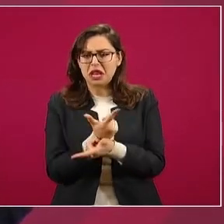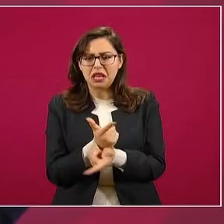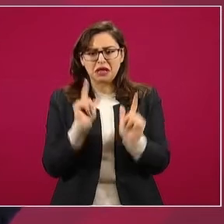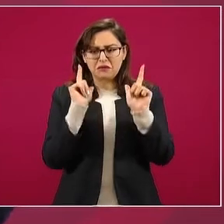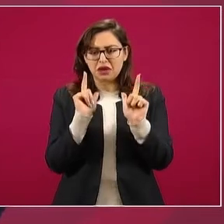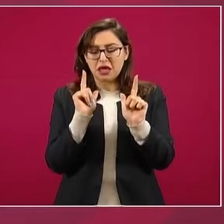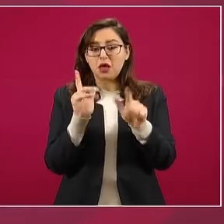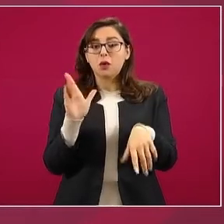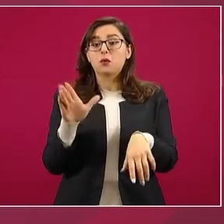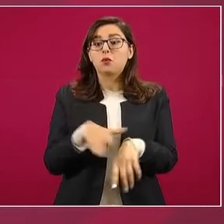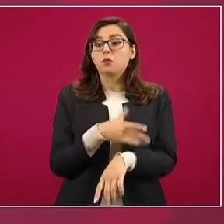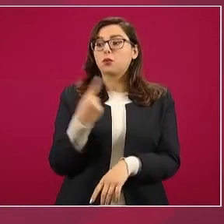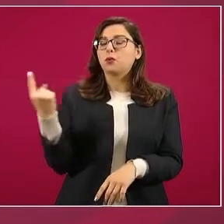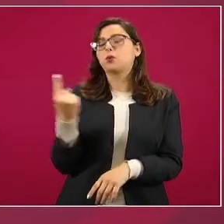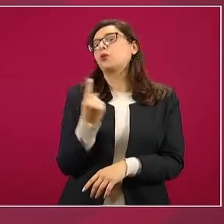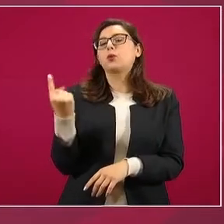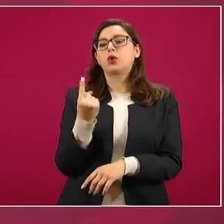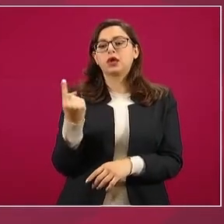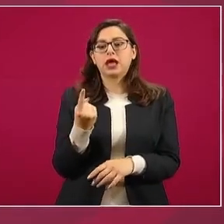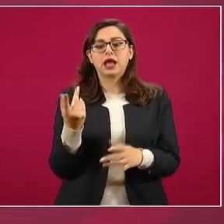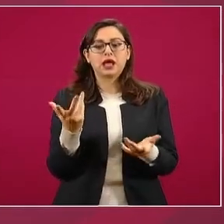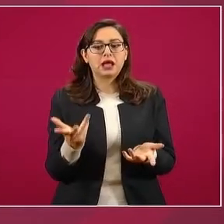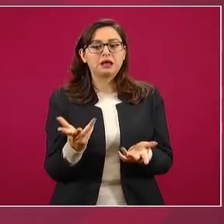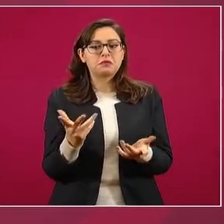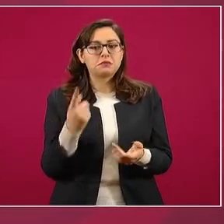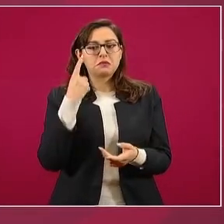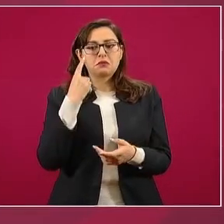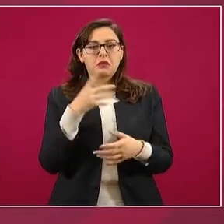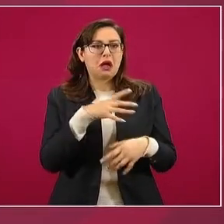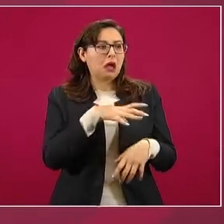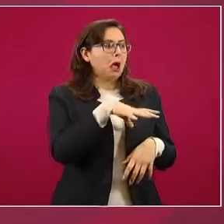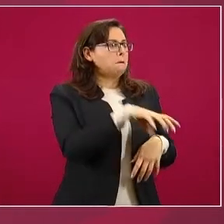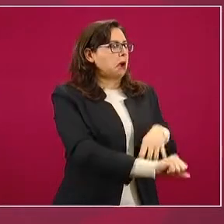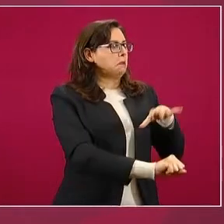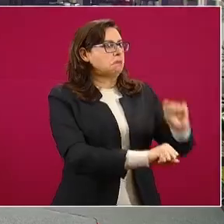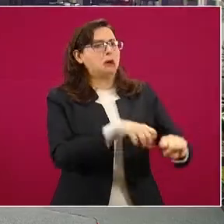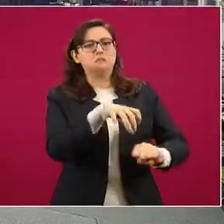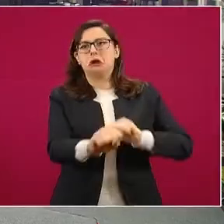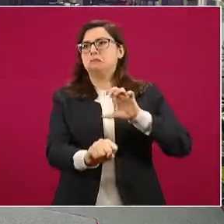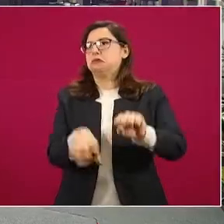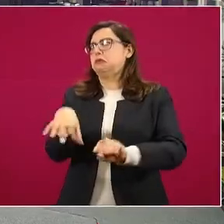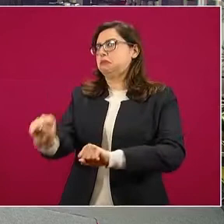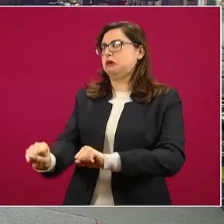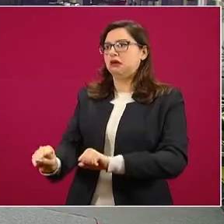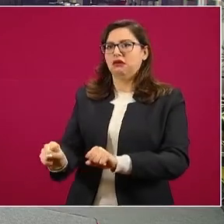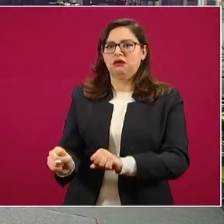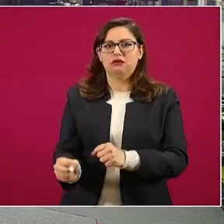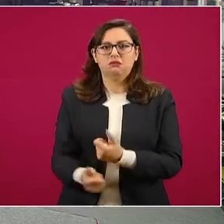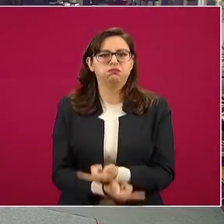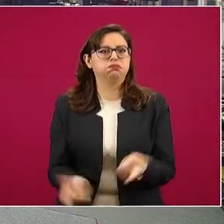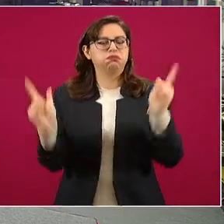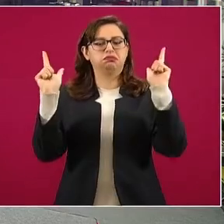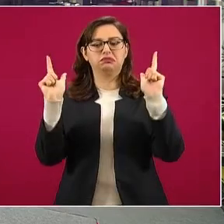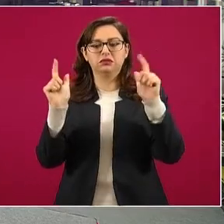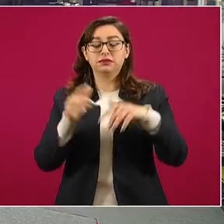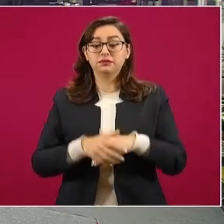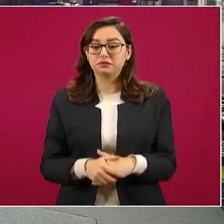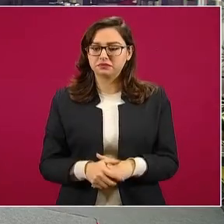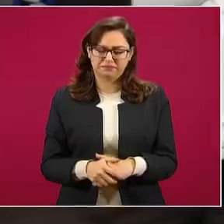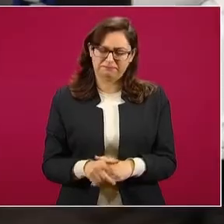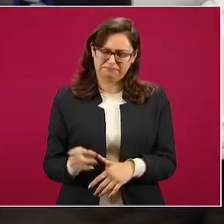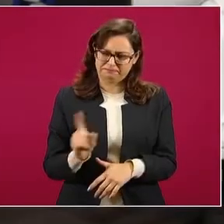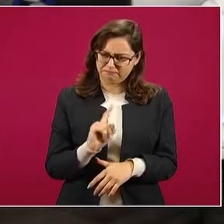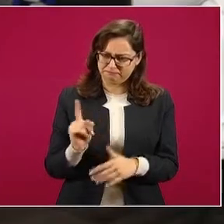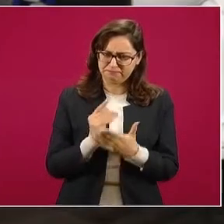de congelar por congelar, o sea, tiene que haber un motivo. Entonces, ¿usted piensa que con esta